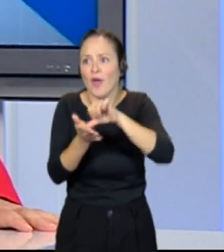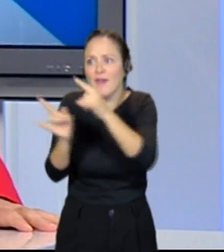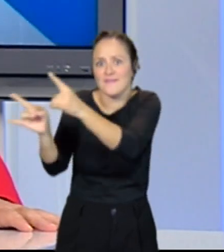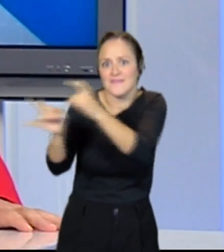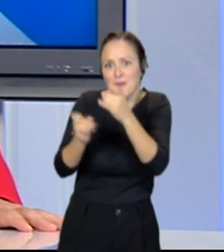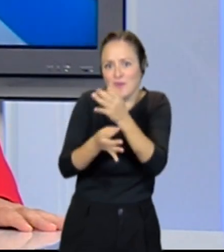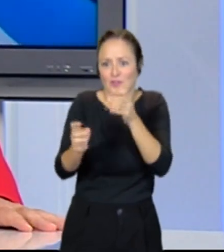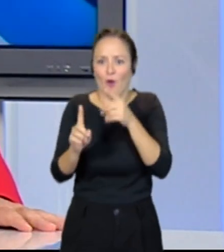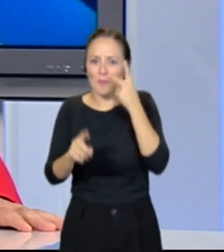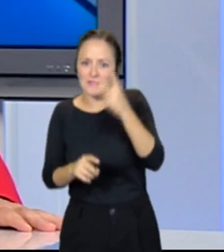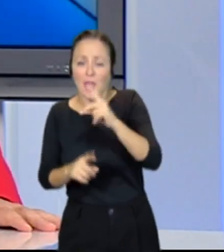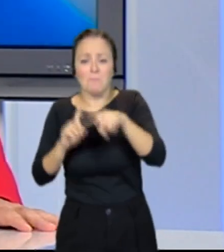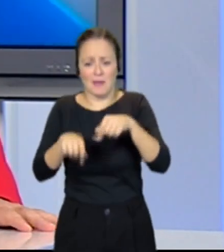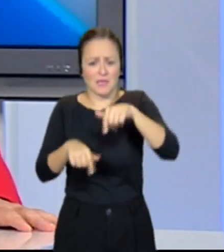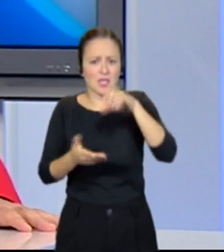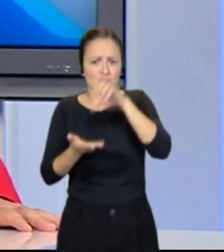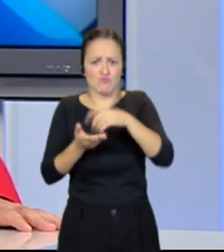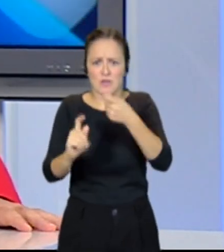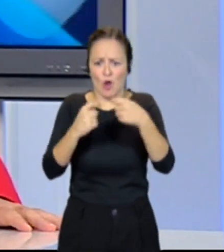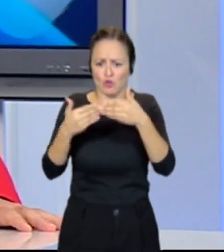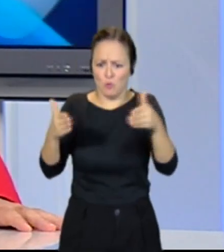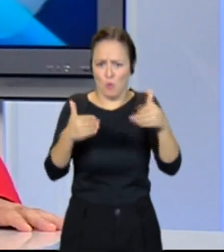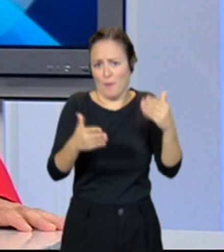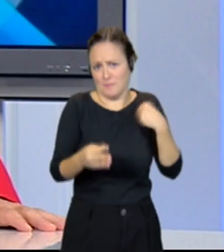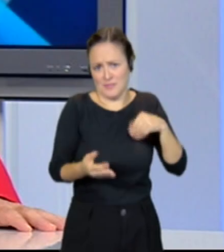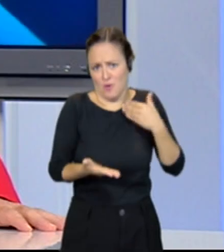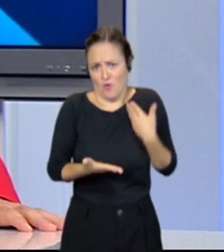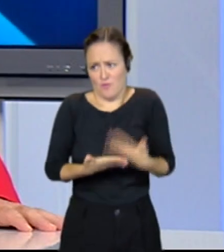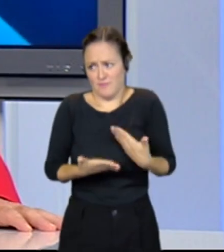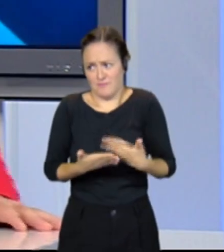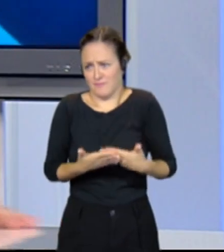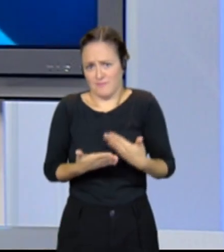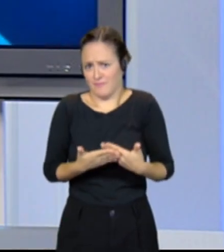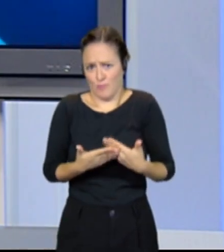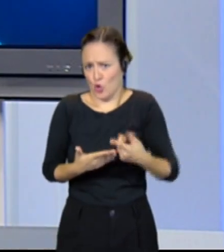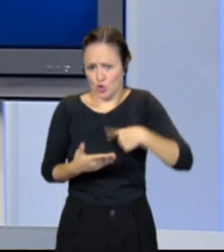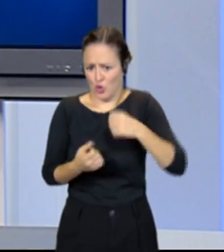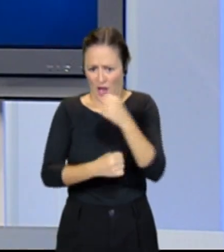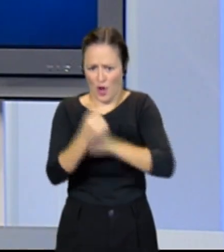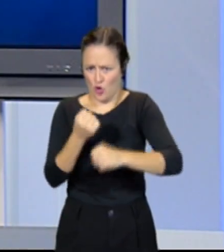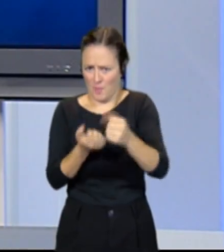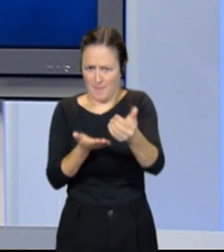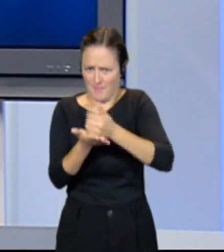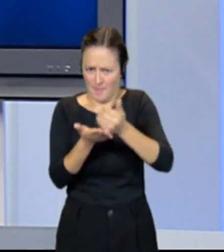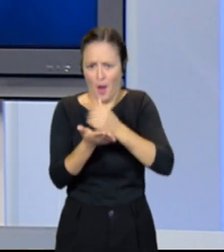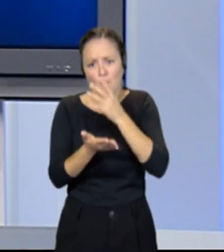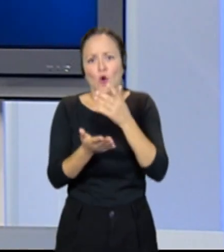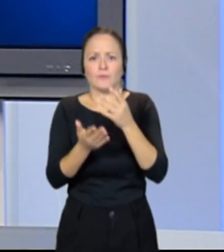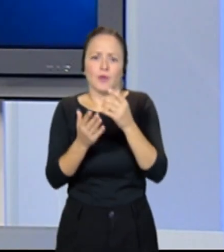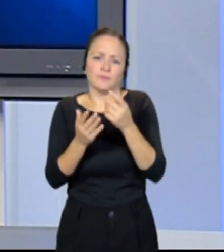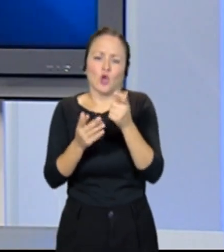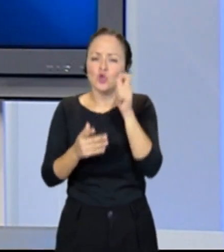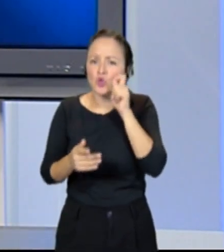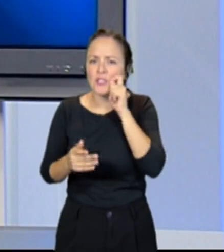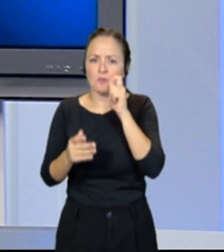visitarla y también para hacer negocio en ella, como también lo demuestra los cada vez mejores números que tenemos en ese turismo de congresos más y ese